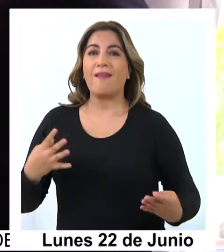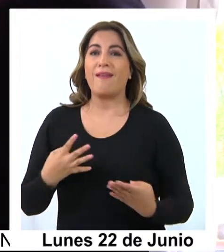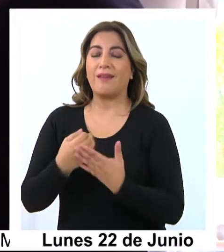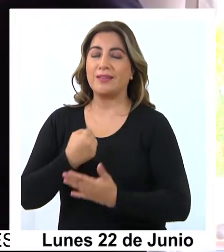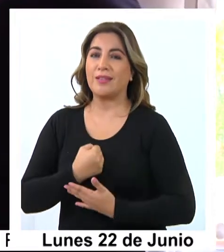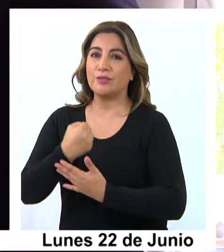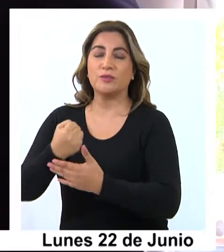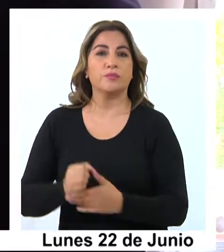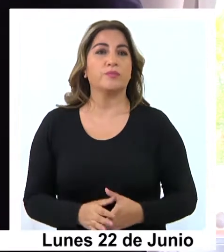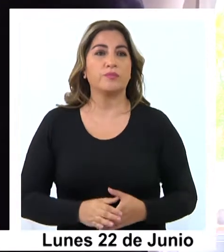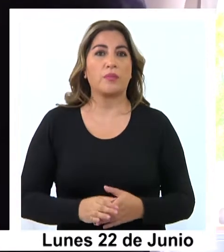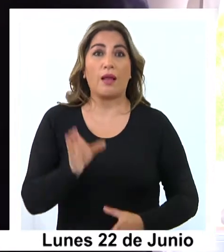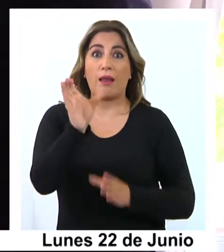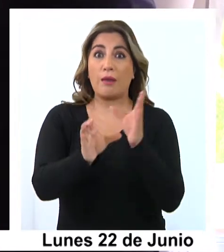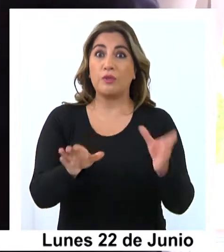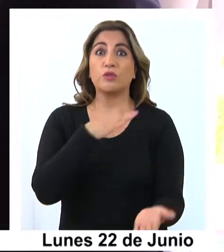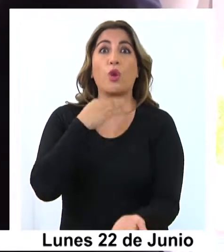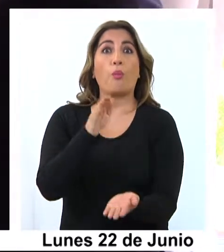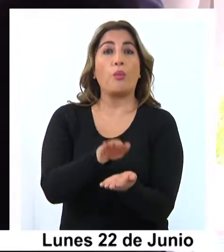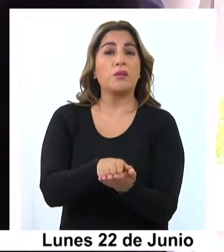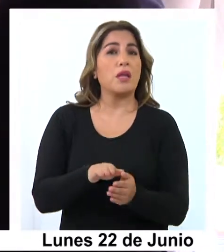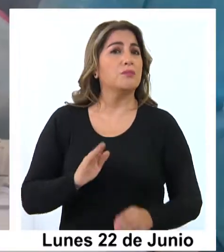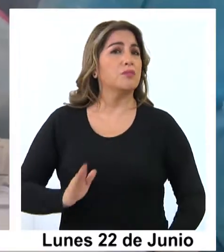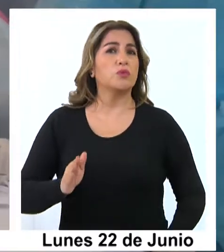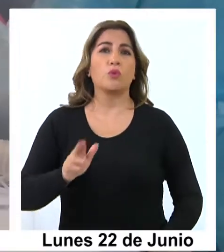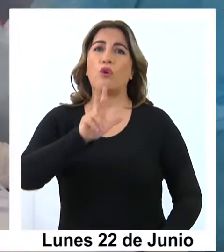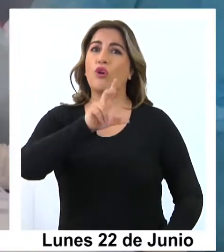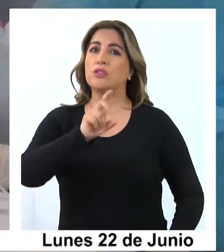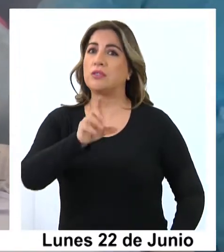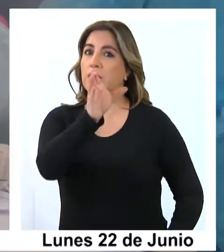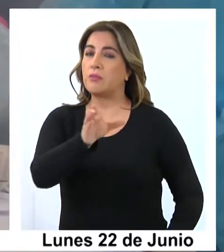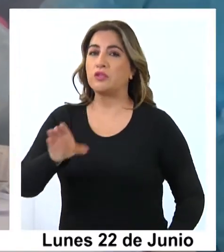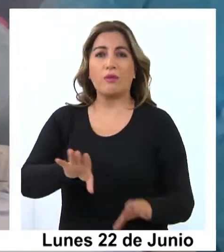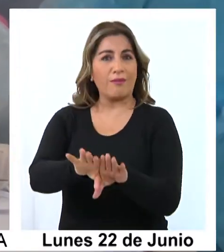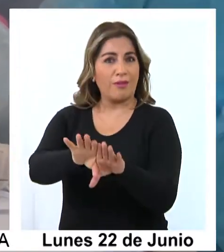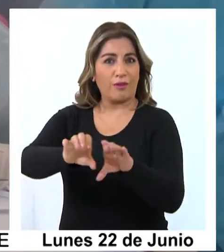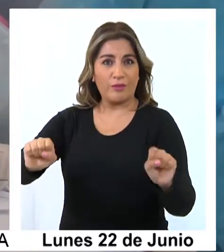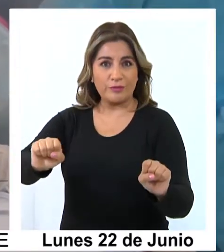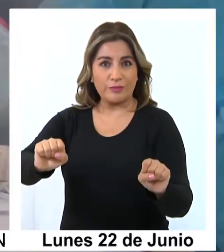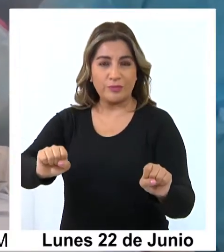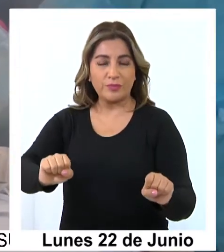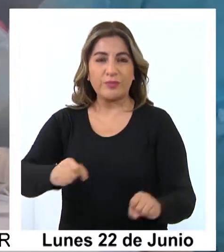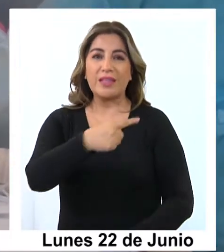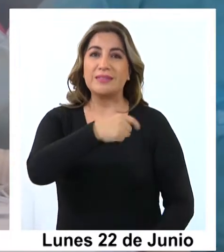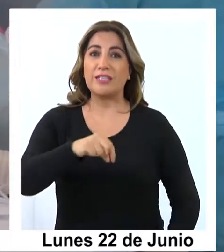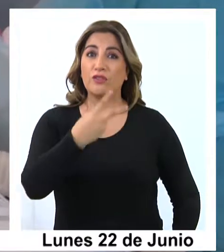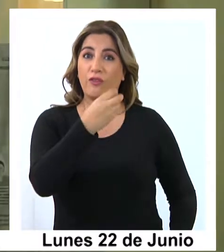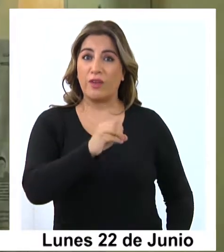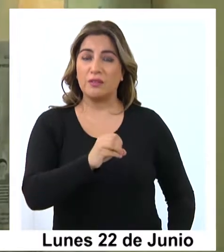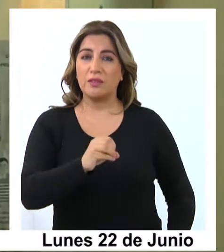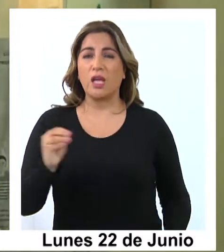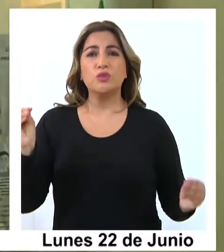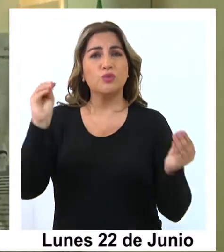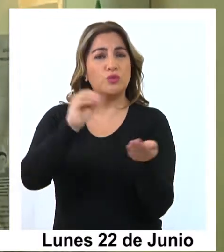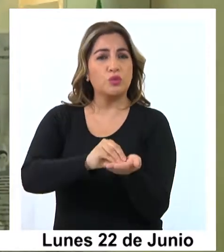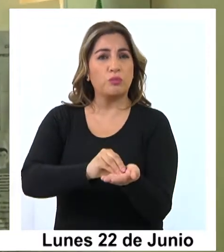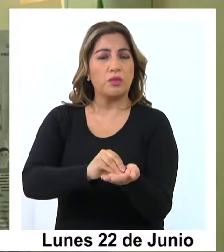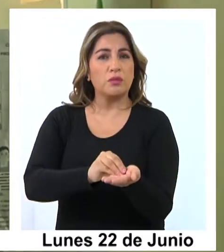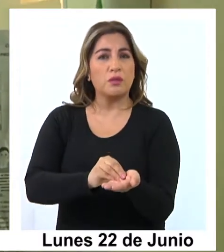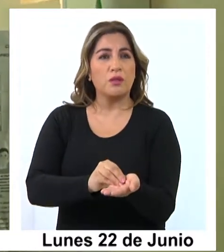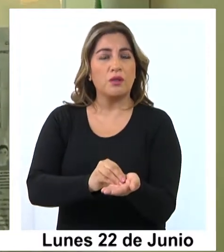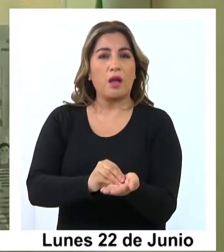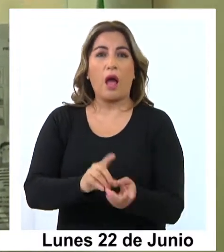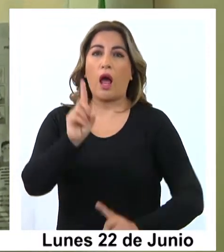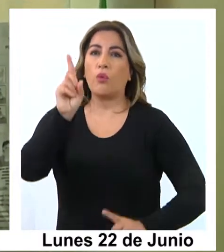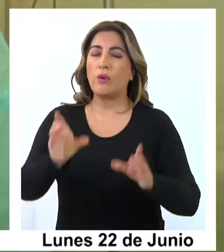asistencial. El número de fallecidos se mantiene en 80 casos confirmados y 120 sumando las defunciones